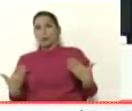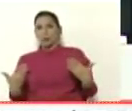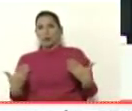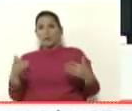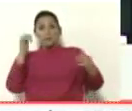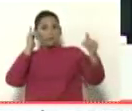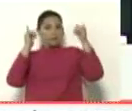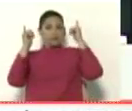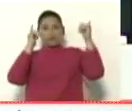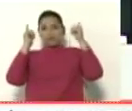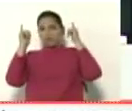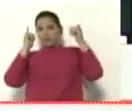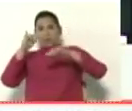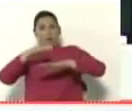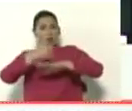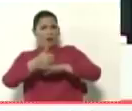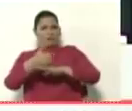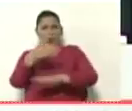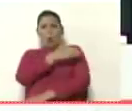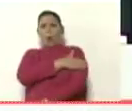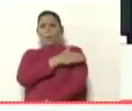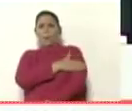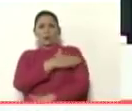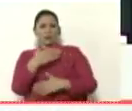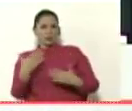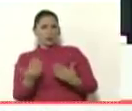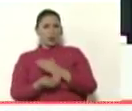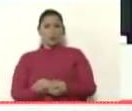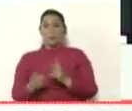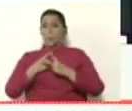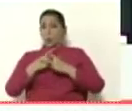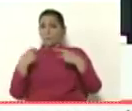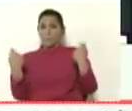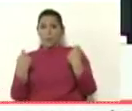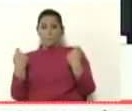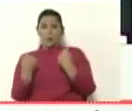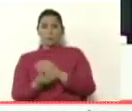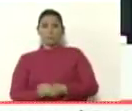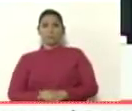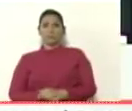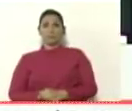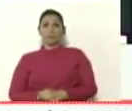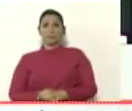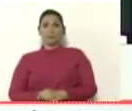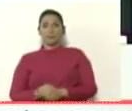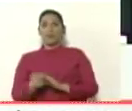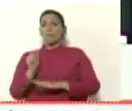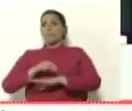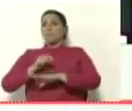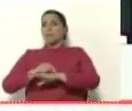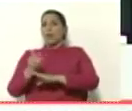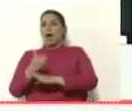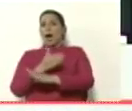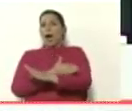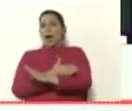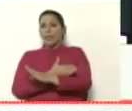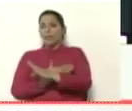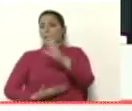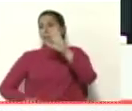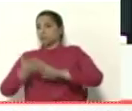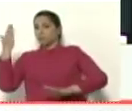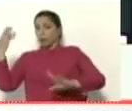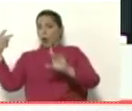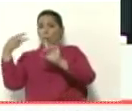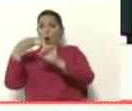rumba de los jefes de la oposición y de la derecha venezolana de la voluntad popular en Cúcuta minutos antes de irse a un hotel